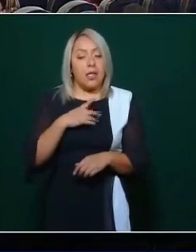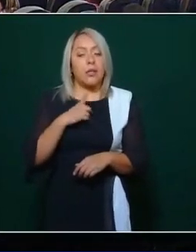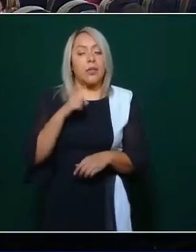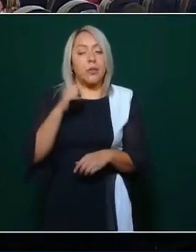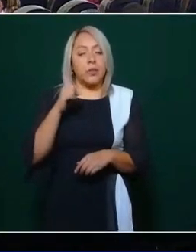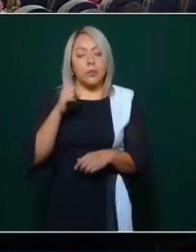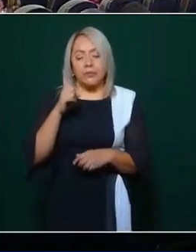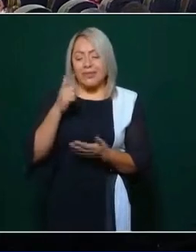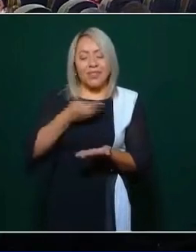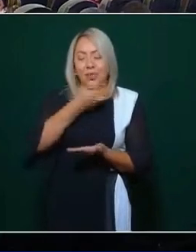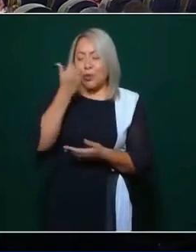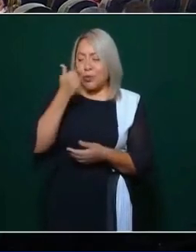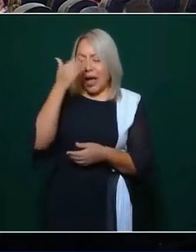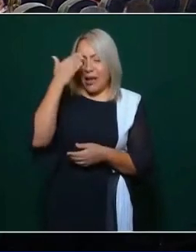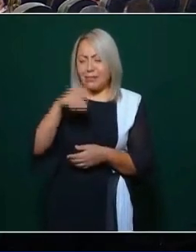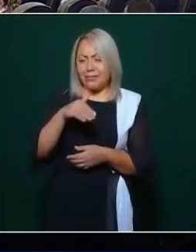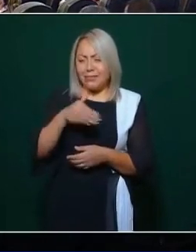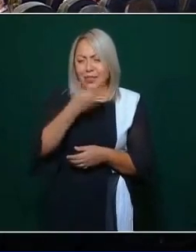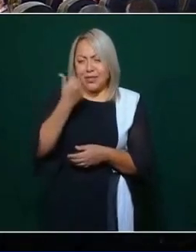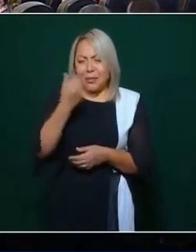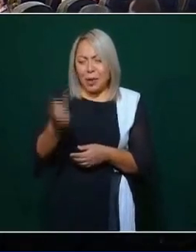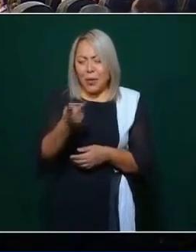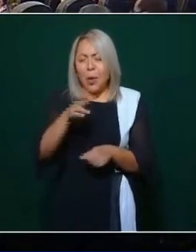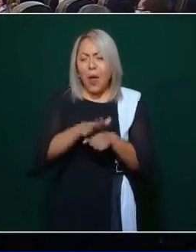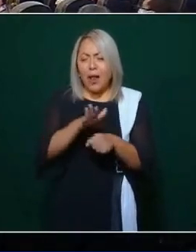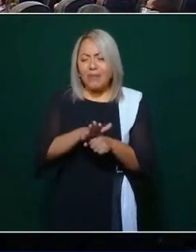encontraron no pues ya